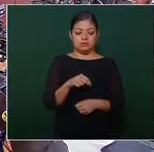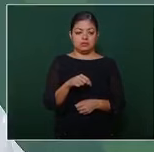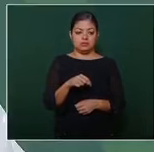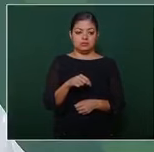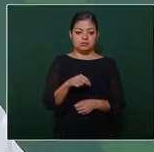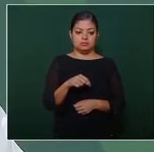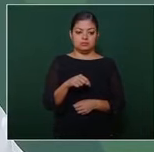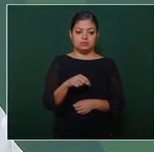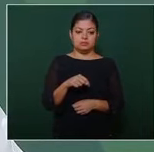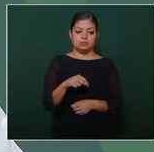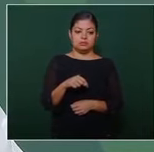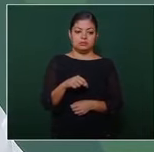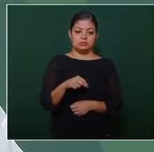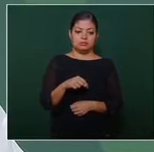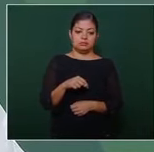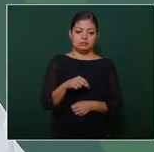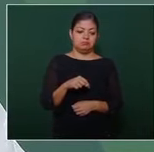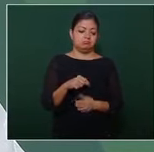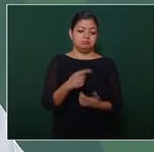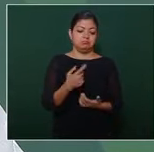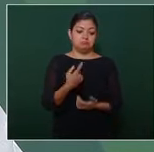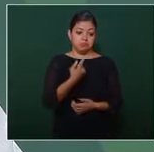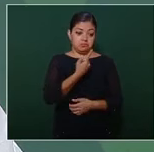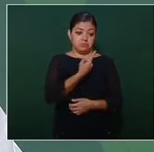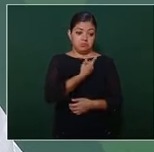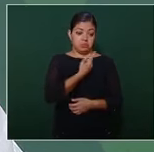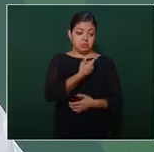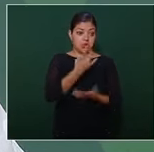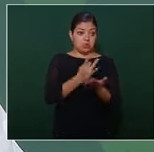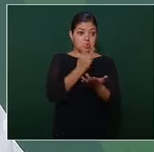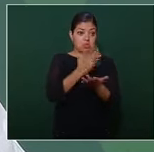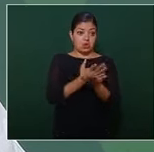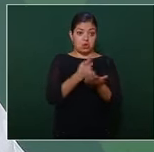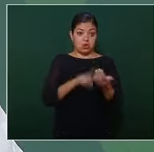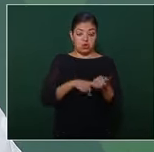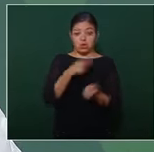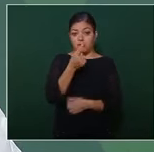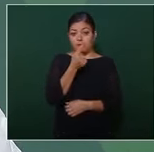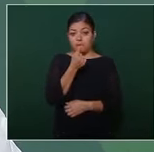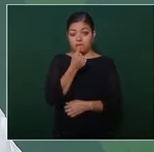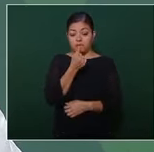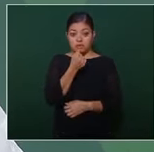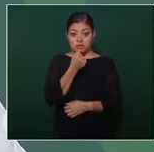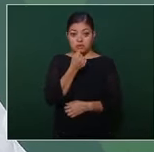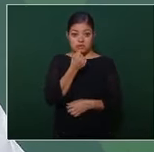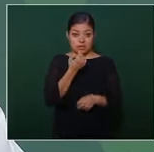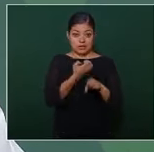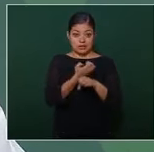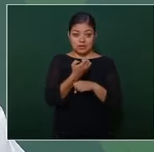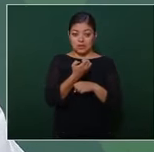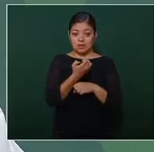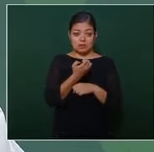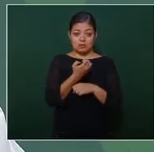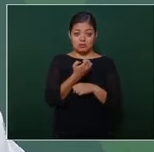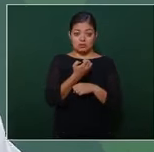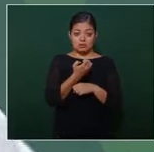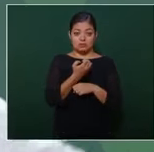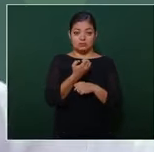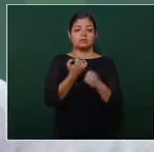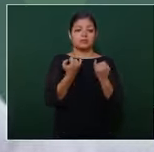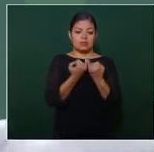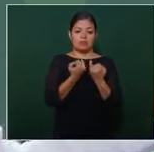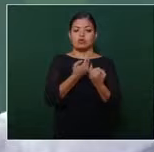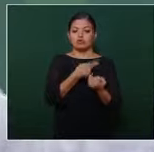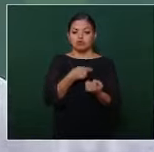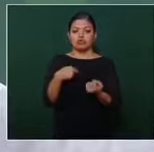actúa sólo la policía del estado sino estamos